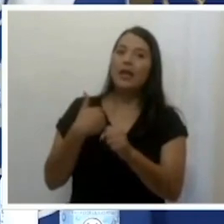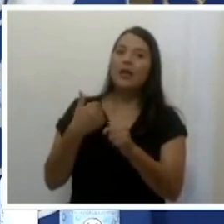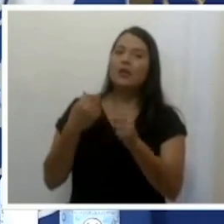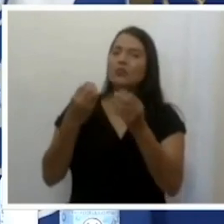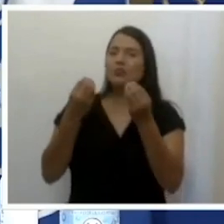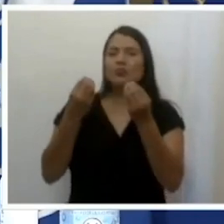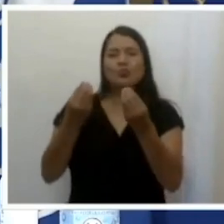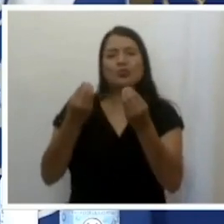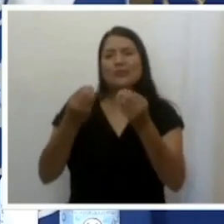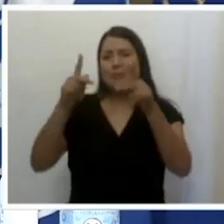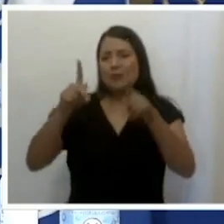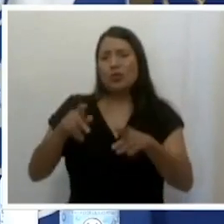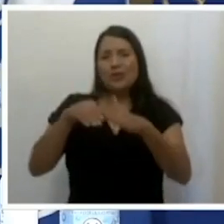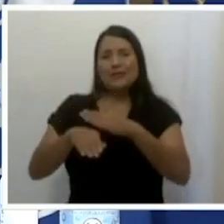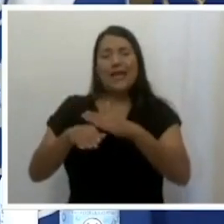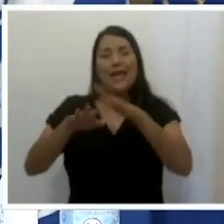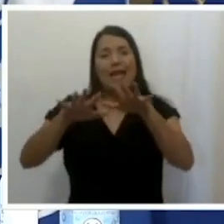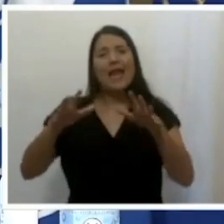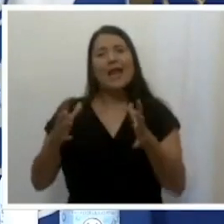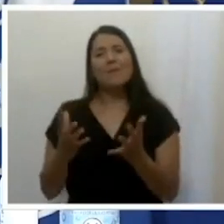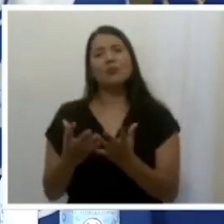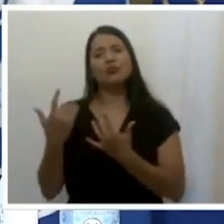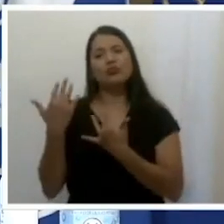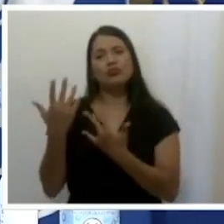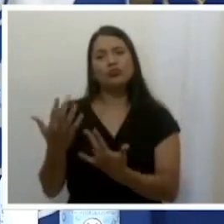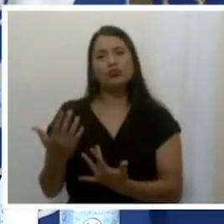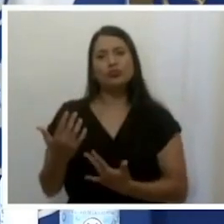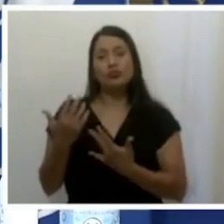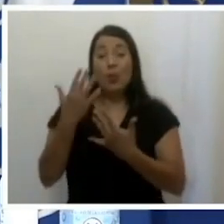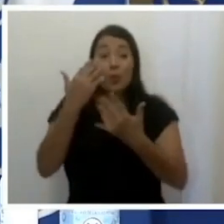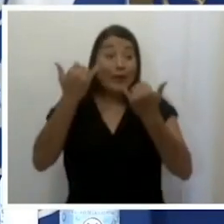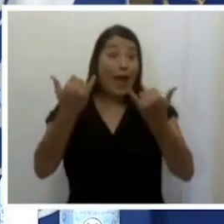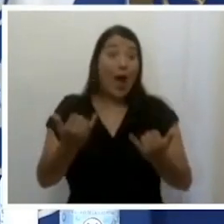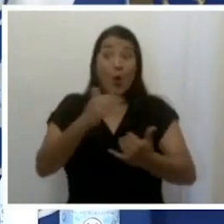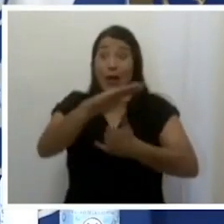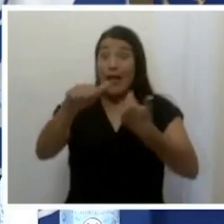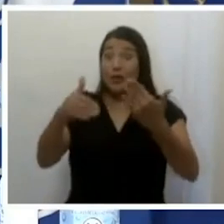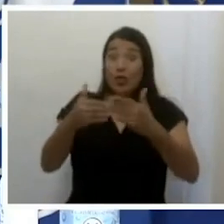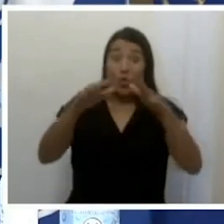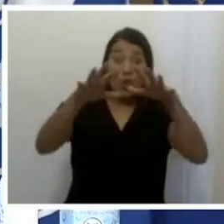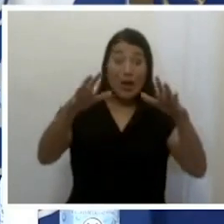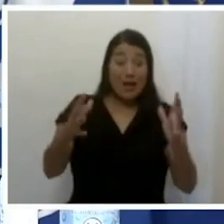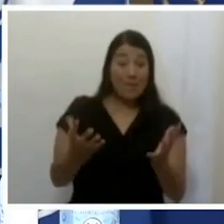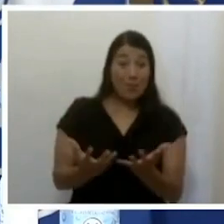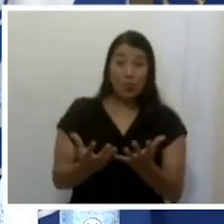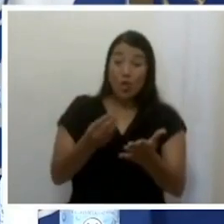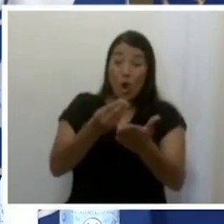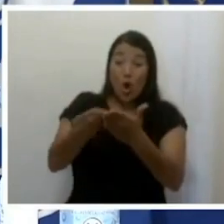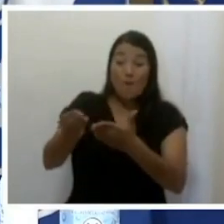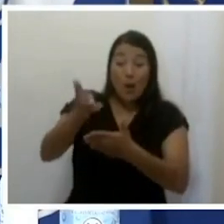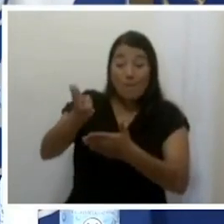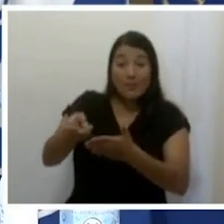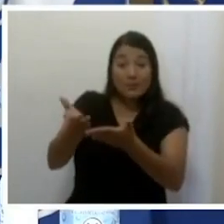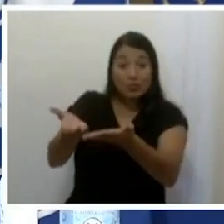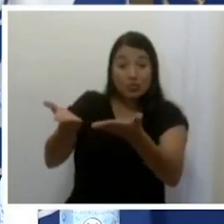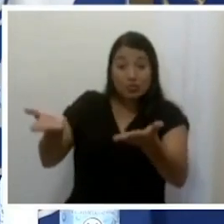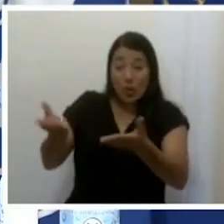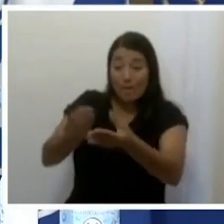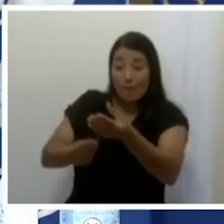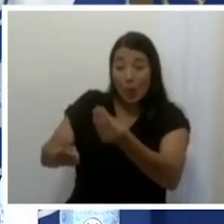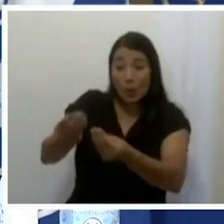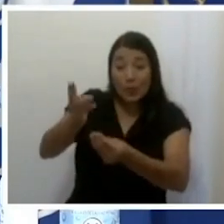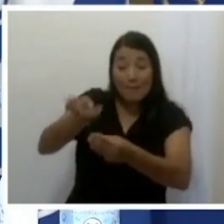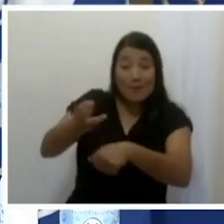a nivel mundial, porque estamos hablando de un mundo sincronizado, comprando los mismos productos al mismo tiempo a los mismos